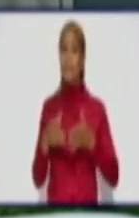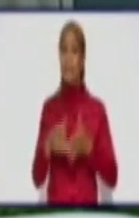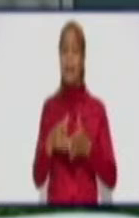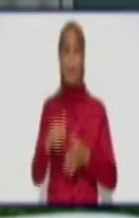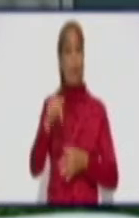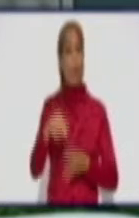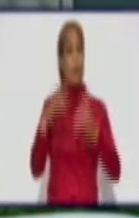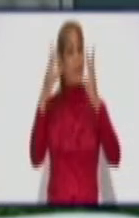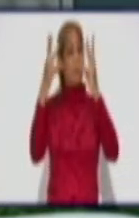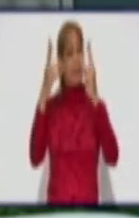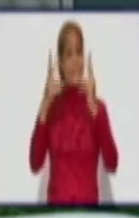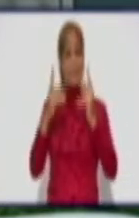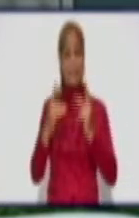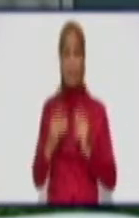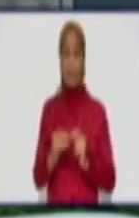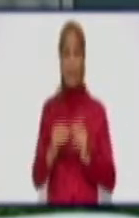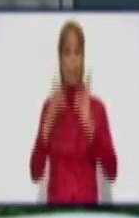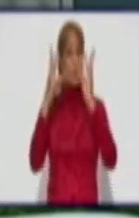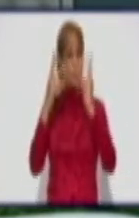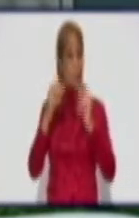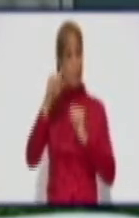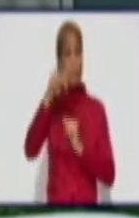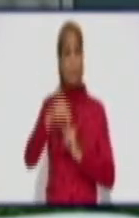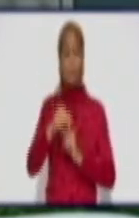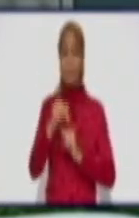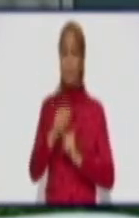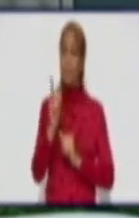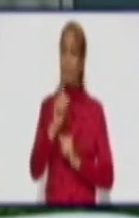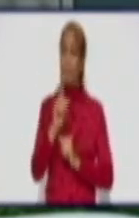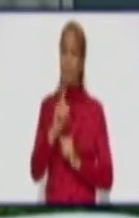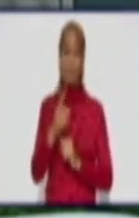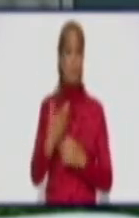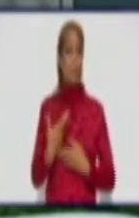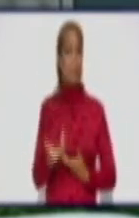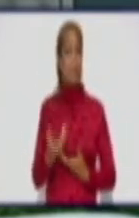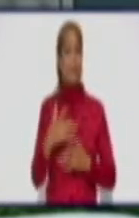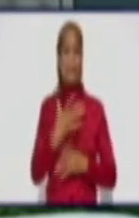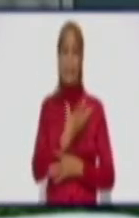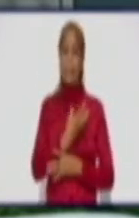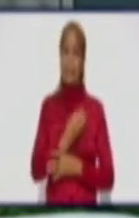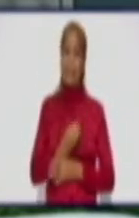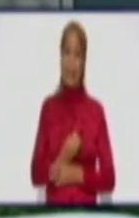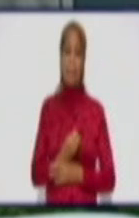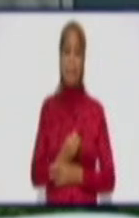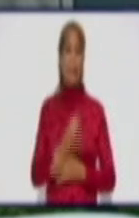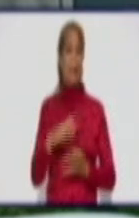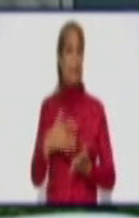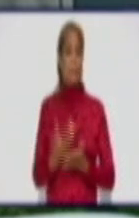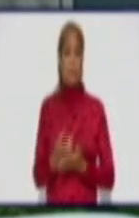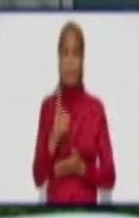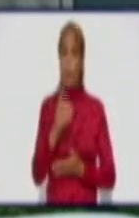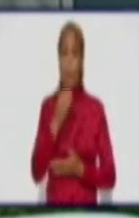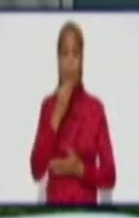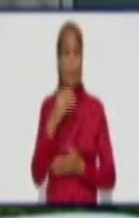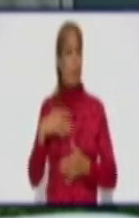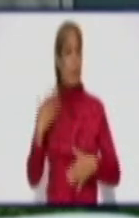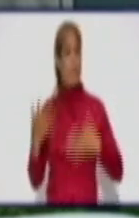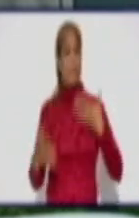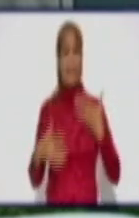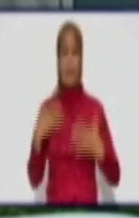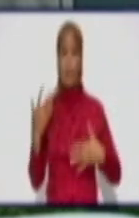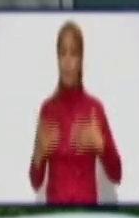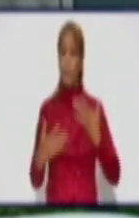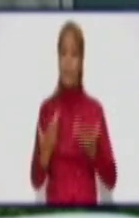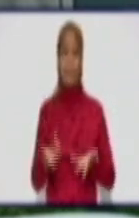no son, o sea, no presenta datos que pudiera uno, como dicen buen cubano, refrescar.